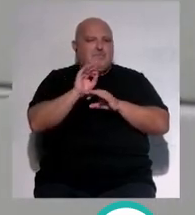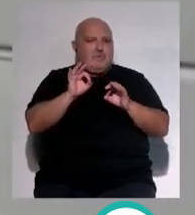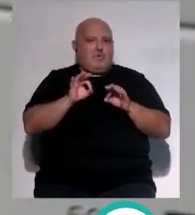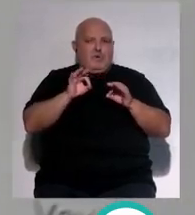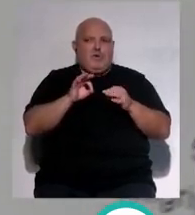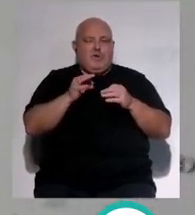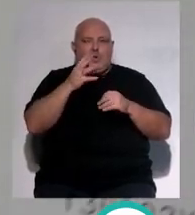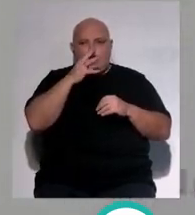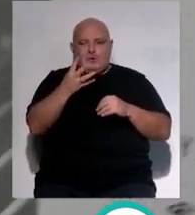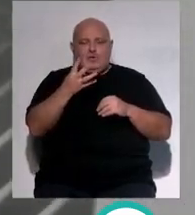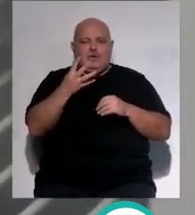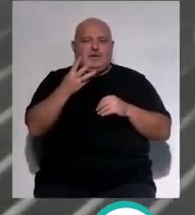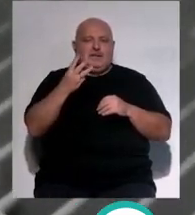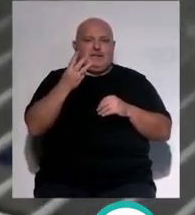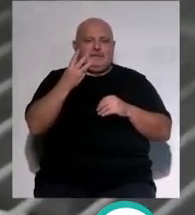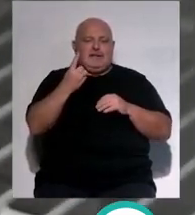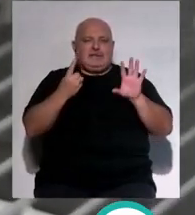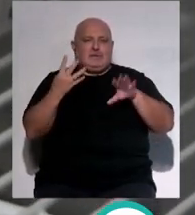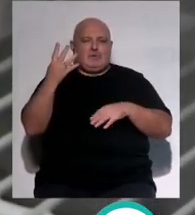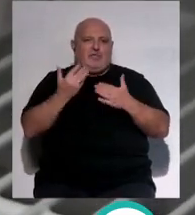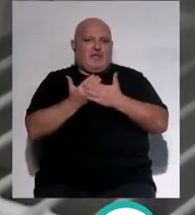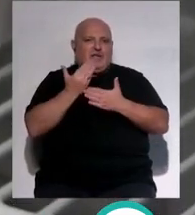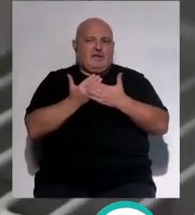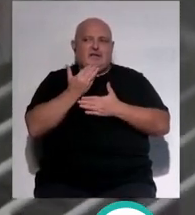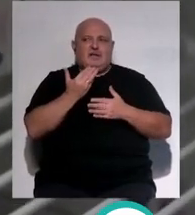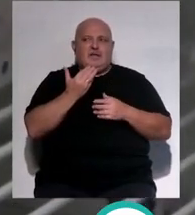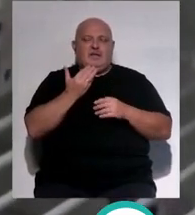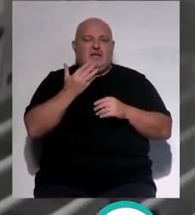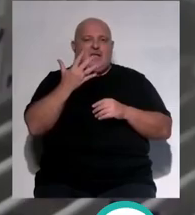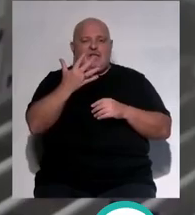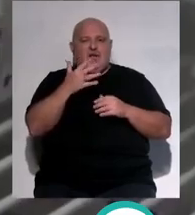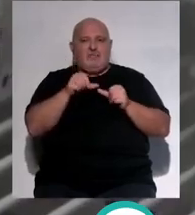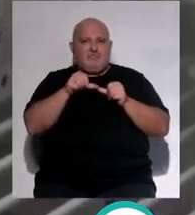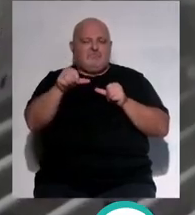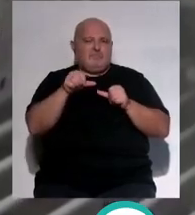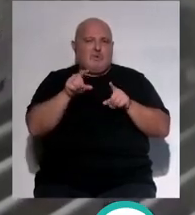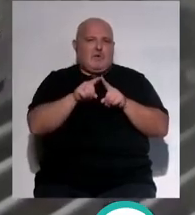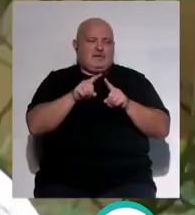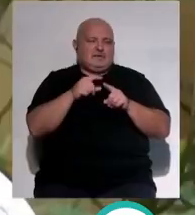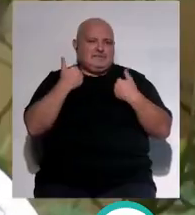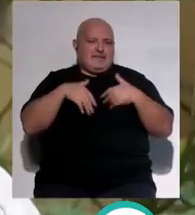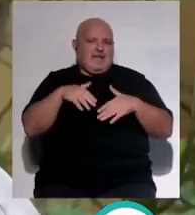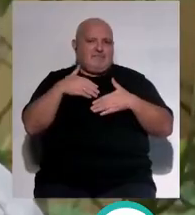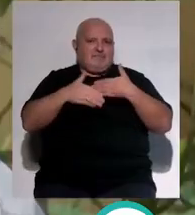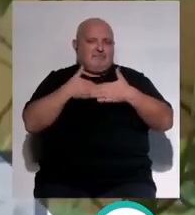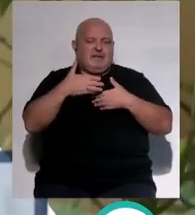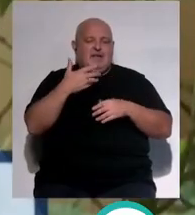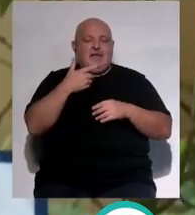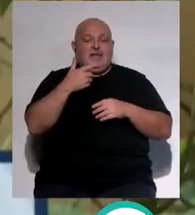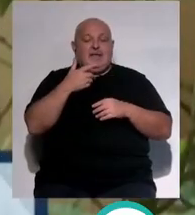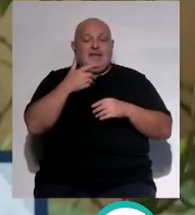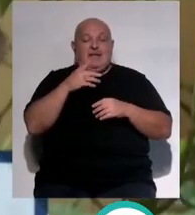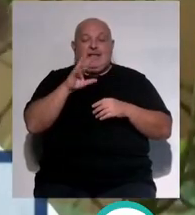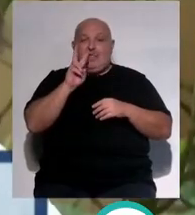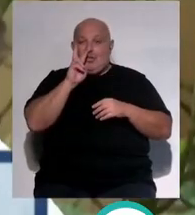4 años y 364 días los de 5 ya se nos quedan fuera de la vacunación gripal y